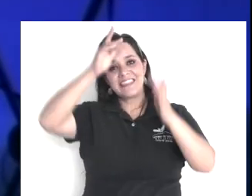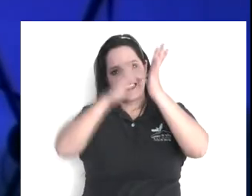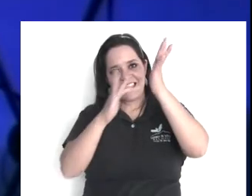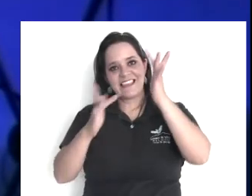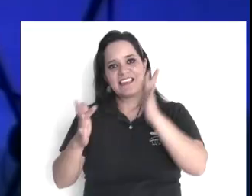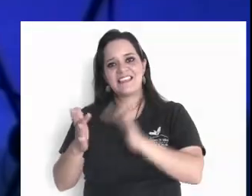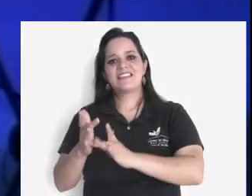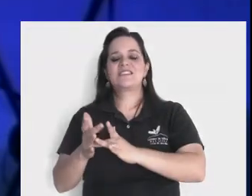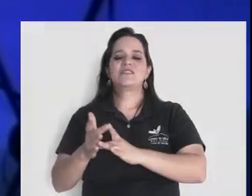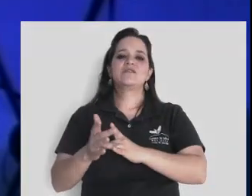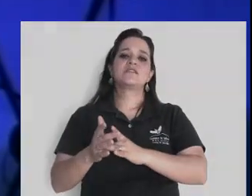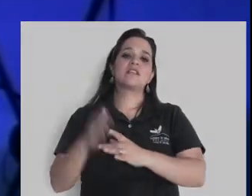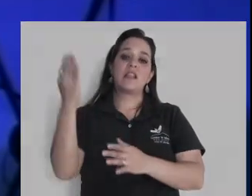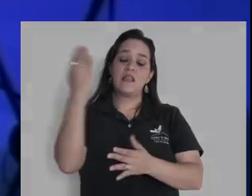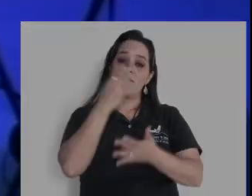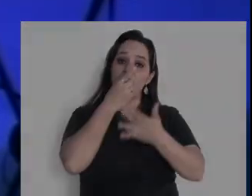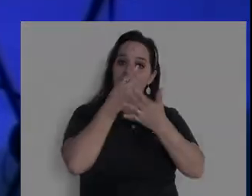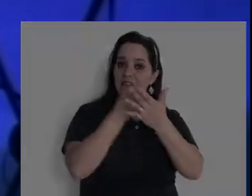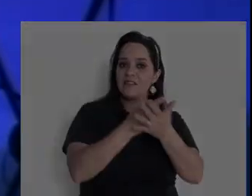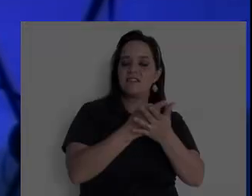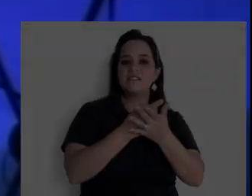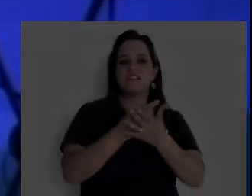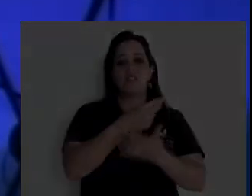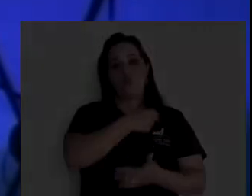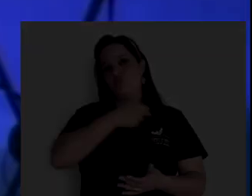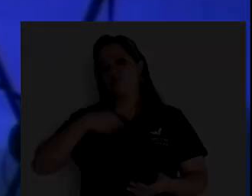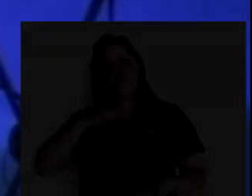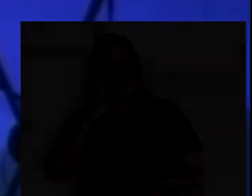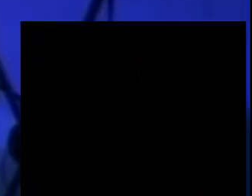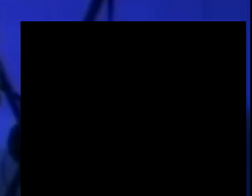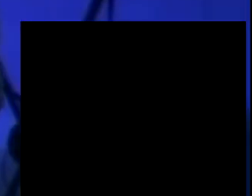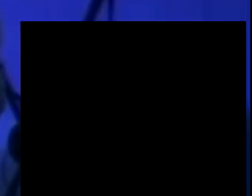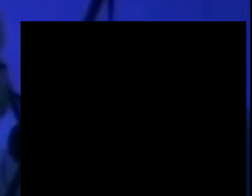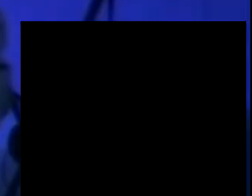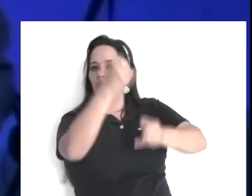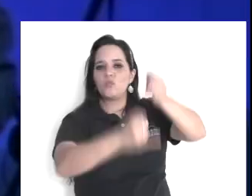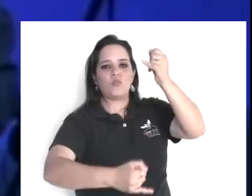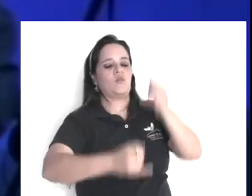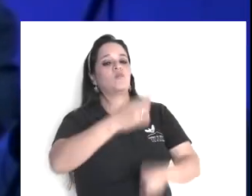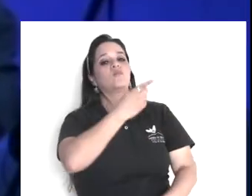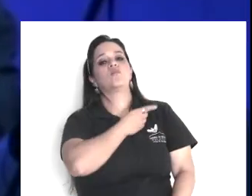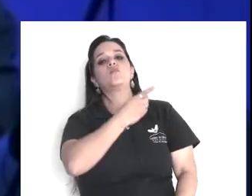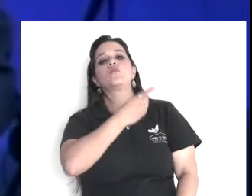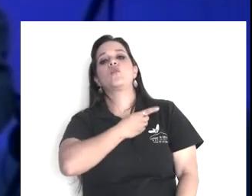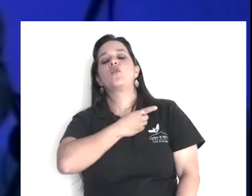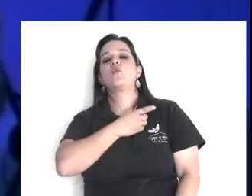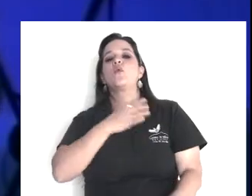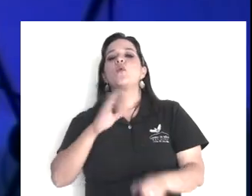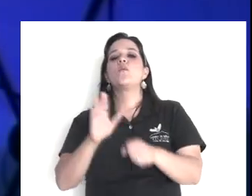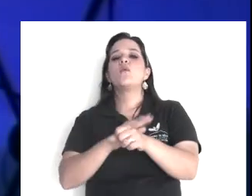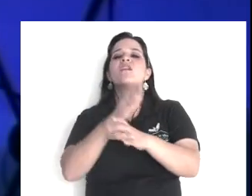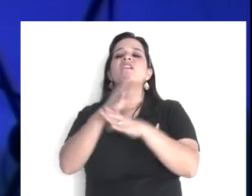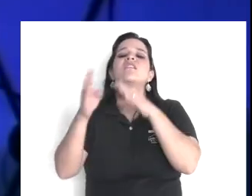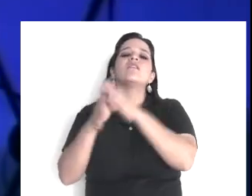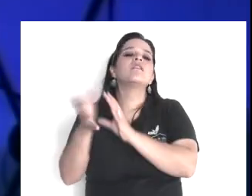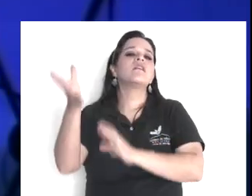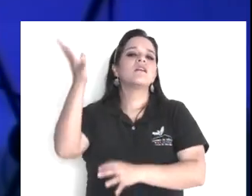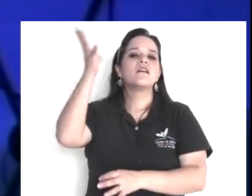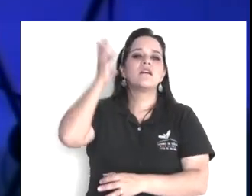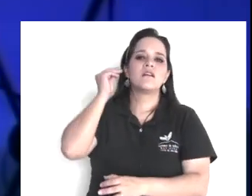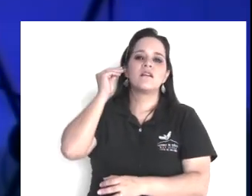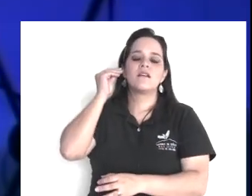dice, no dará sentencia alguna, fundándose en rumores, ahora, en Éxodo 23, 1,